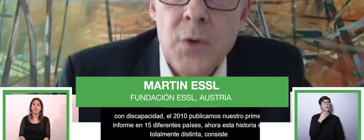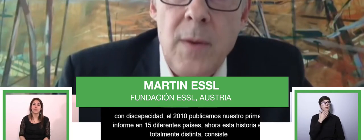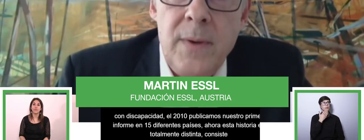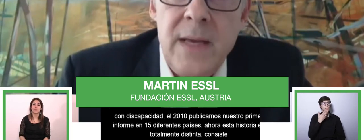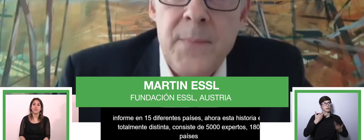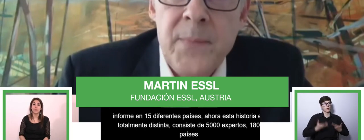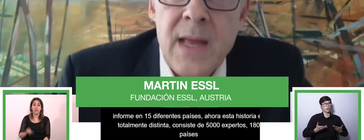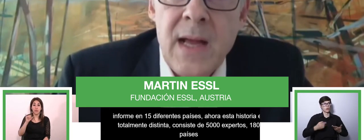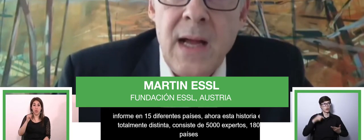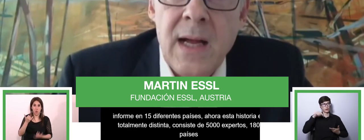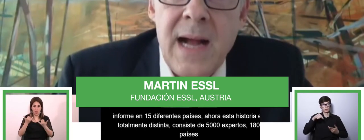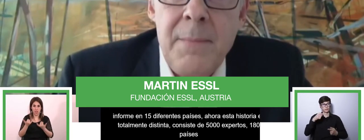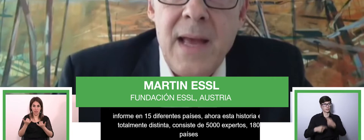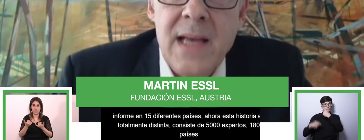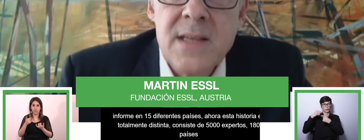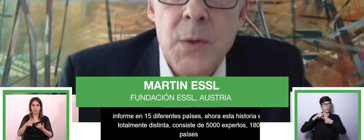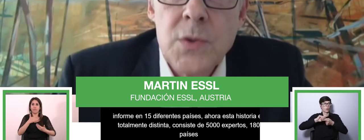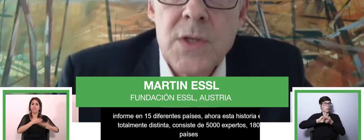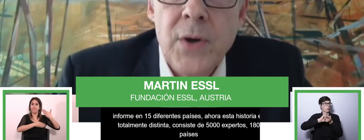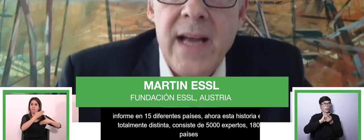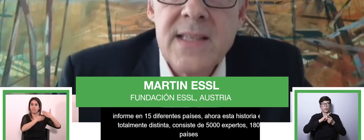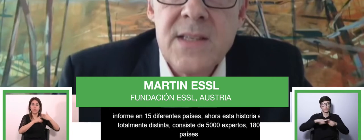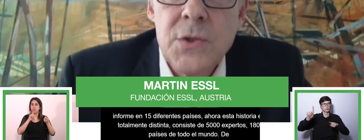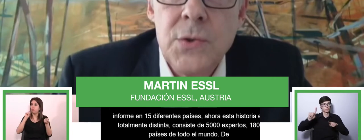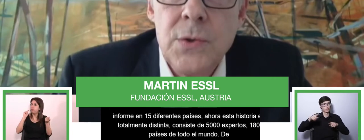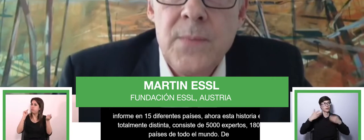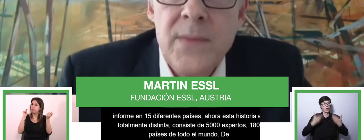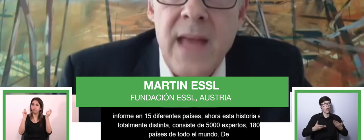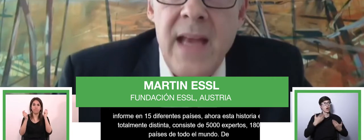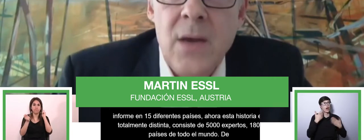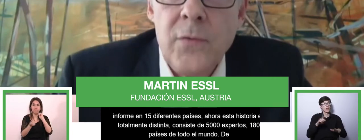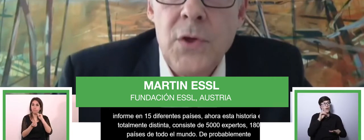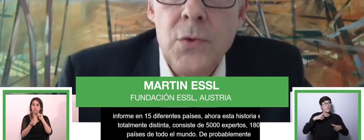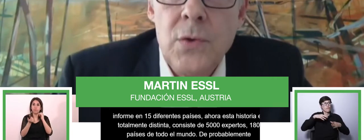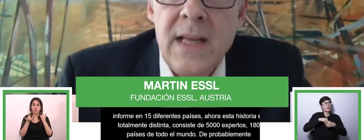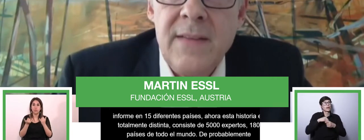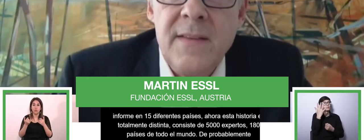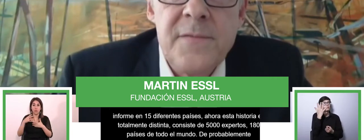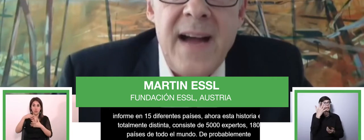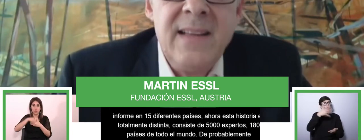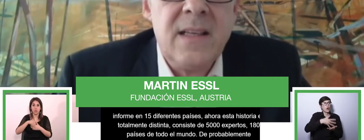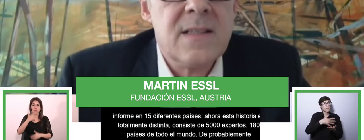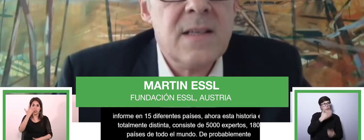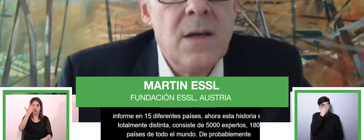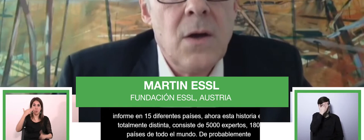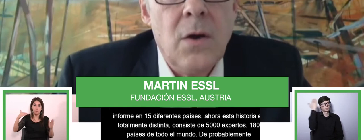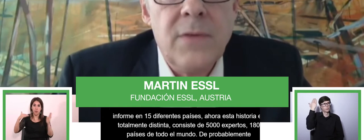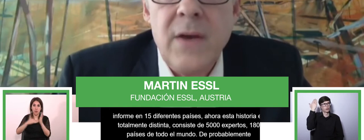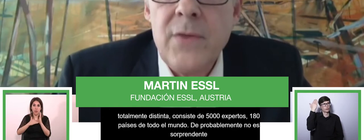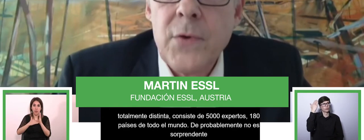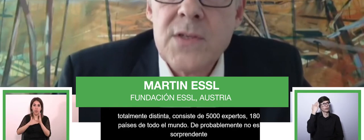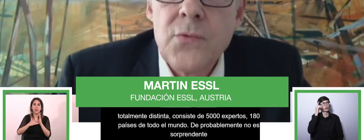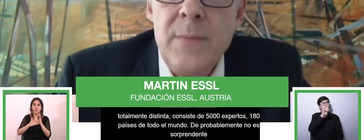probablemente no es sorprendente a ninguno de ustedes que